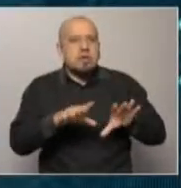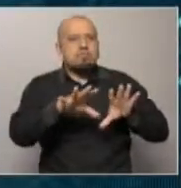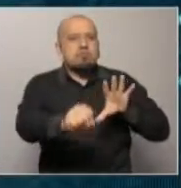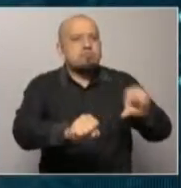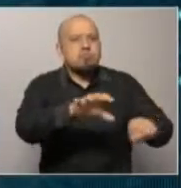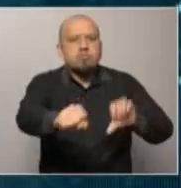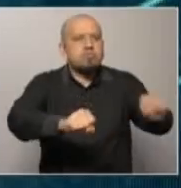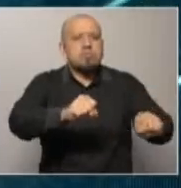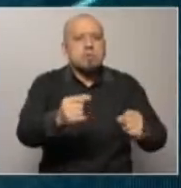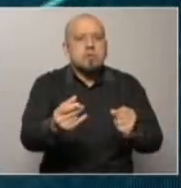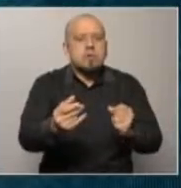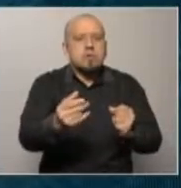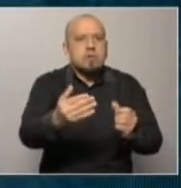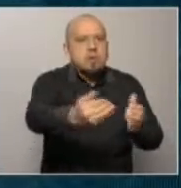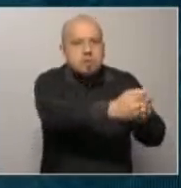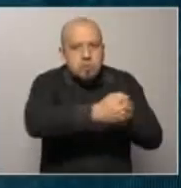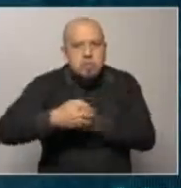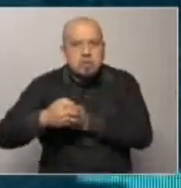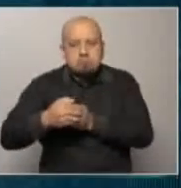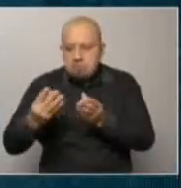desaparición de gente.